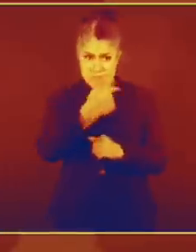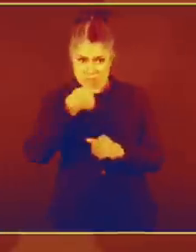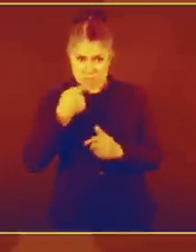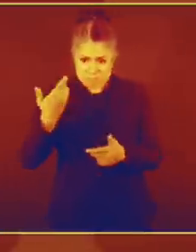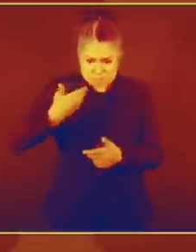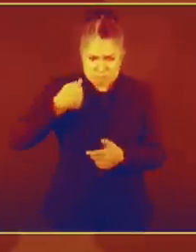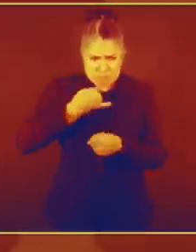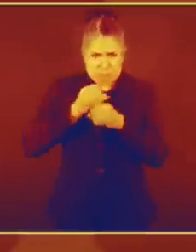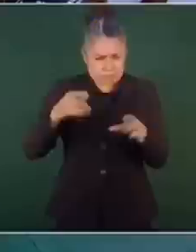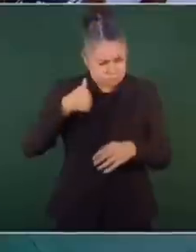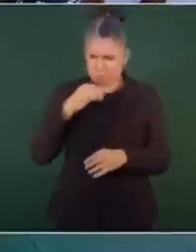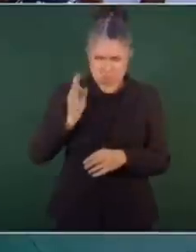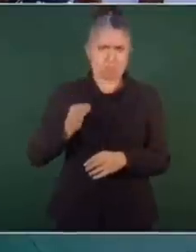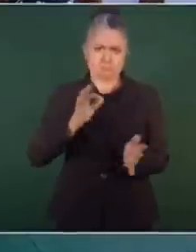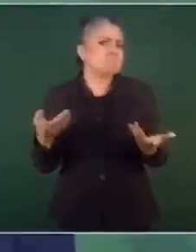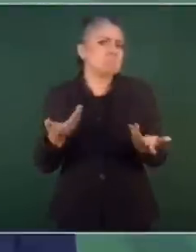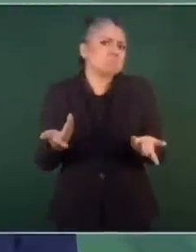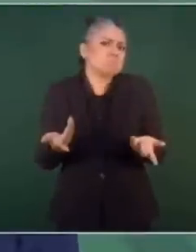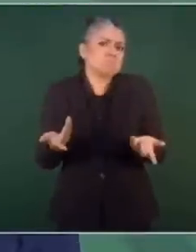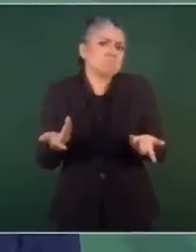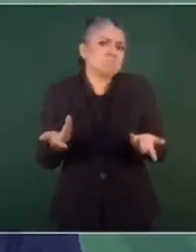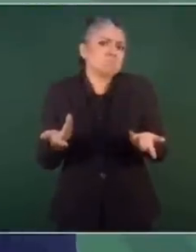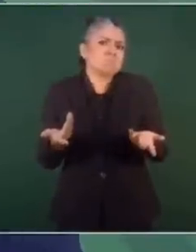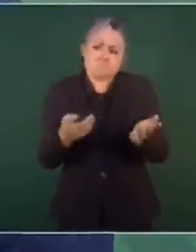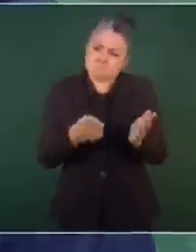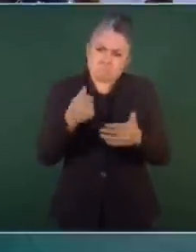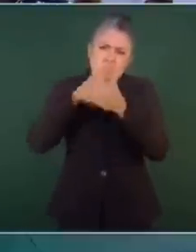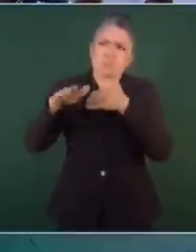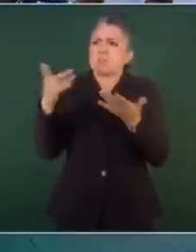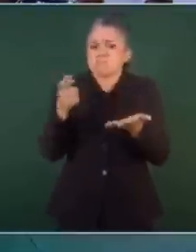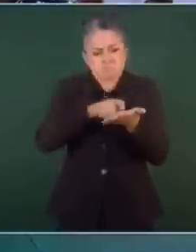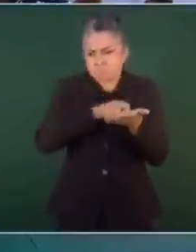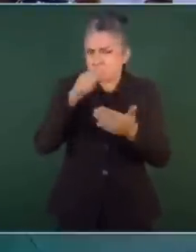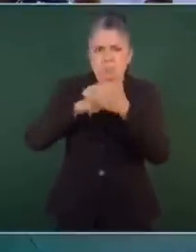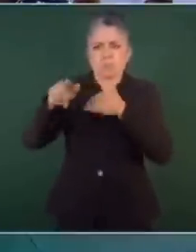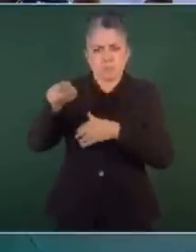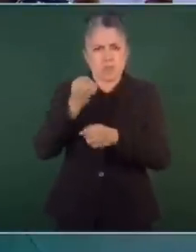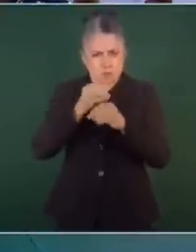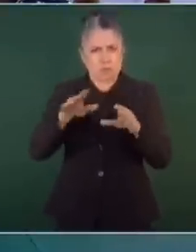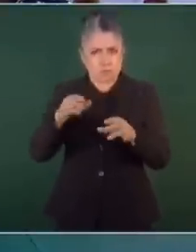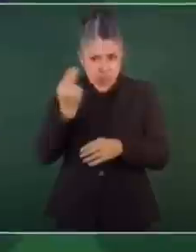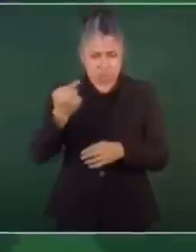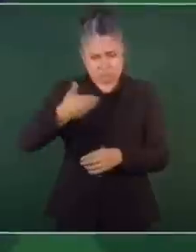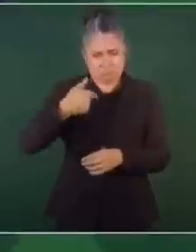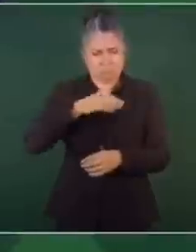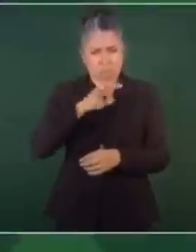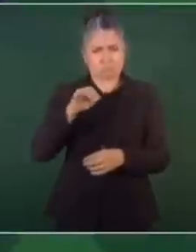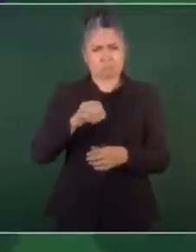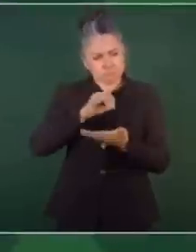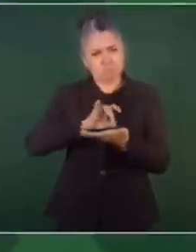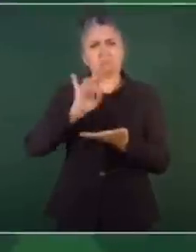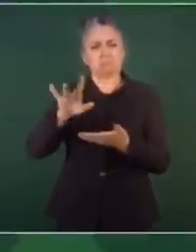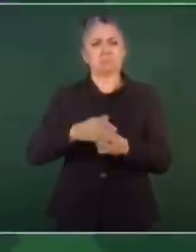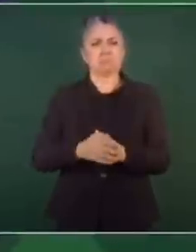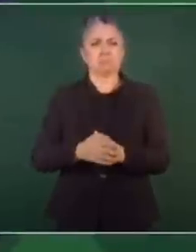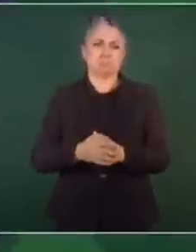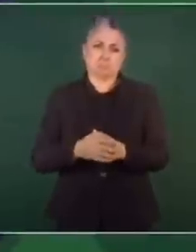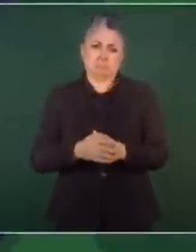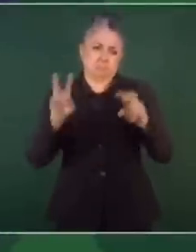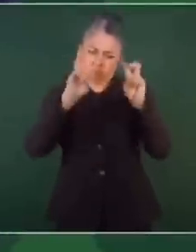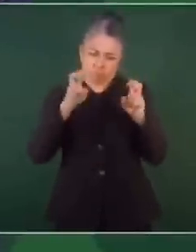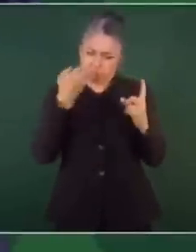yo estoy disponible para mandar un escrito y ampliar toda la información sobre este tema.